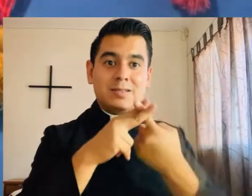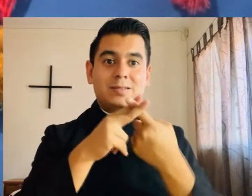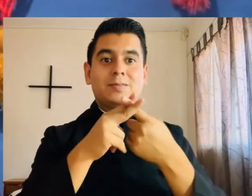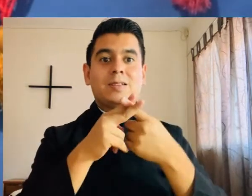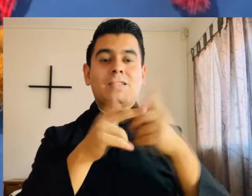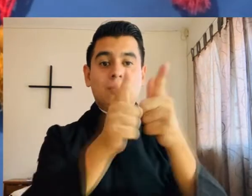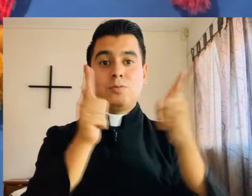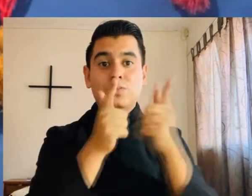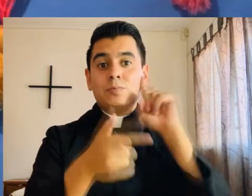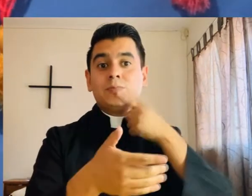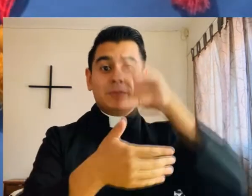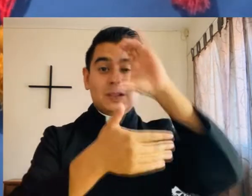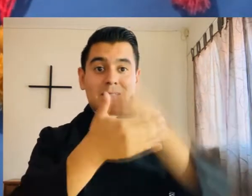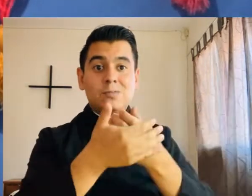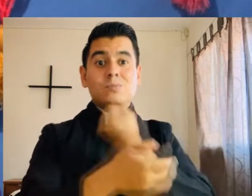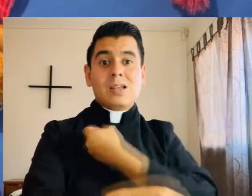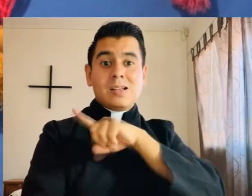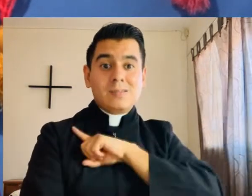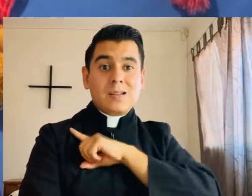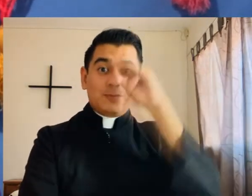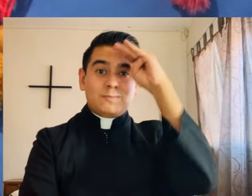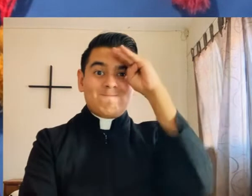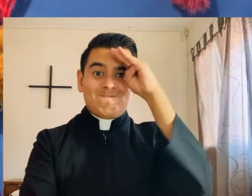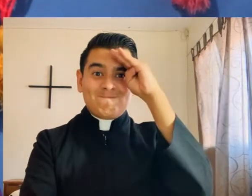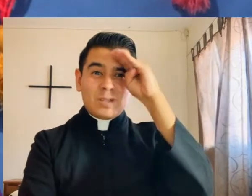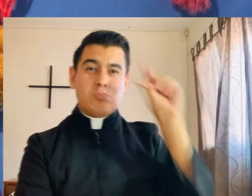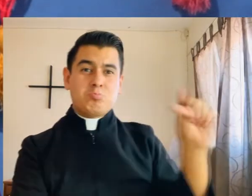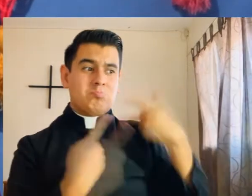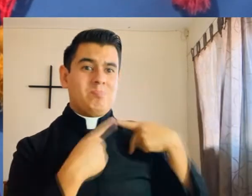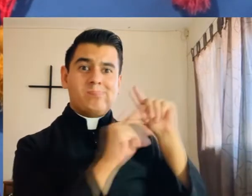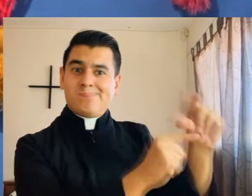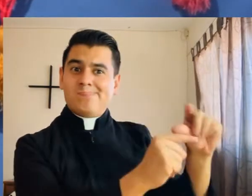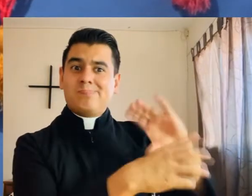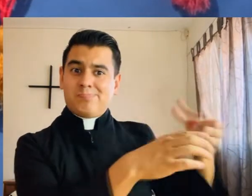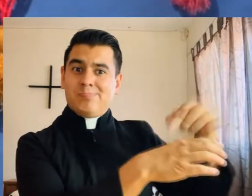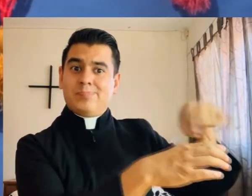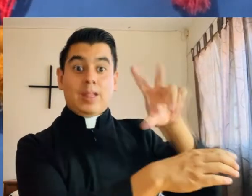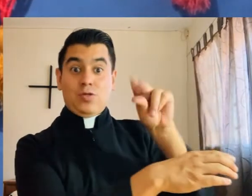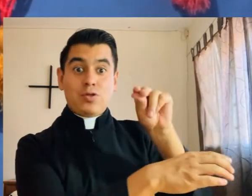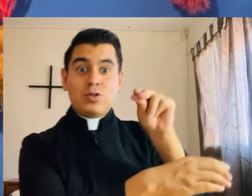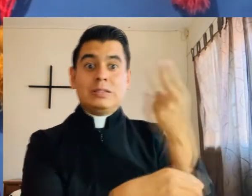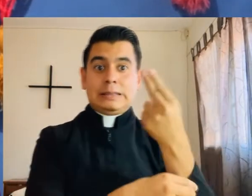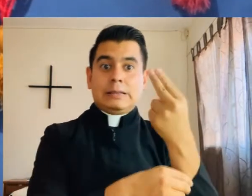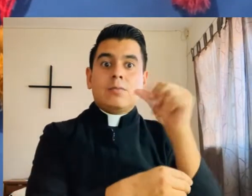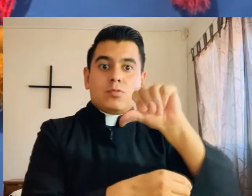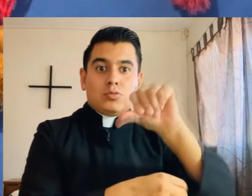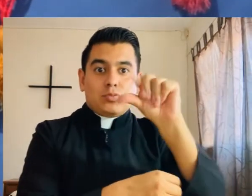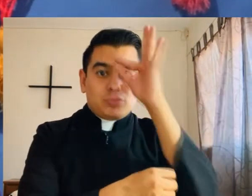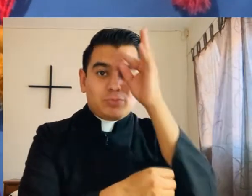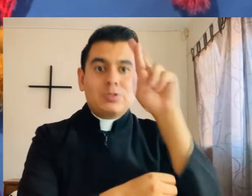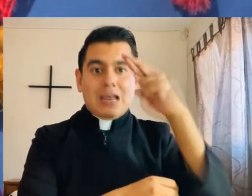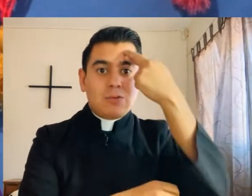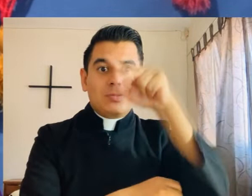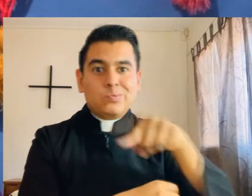fundador de la Pastoral de Sordos. La salud mental no es para unas cuantas personas, por lo que en